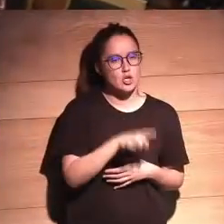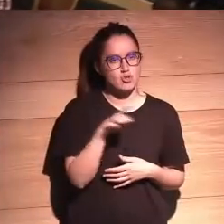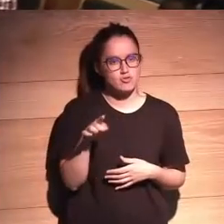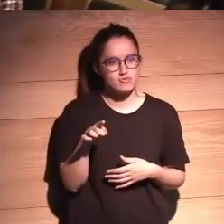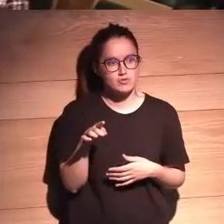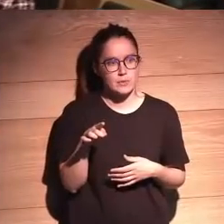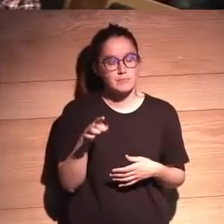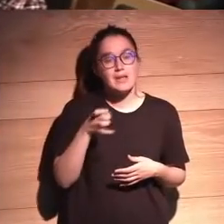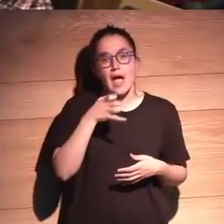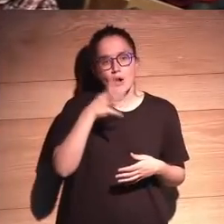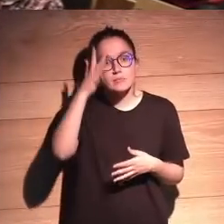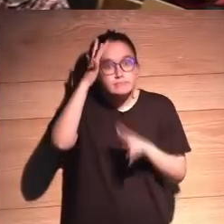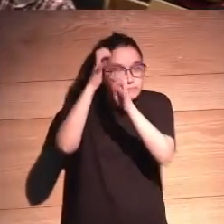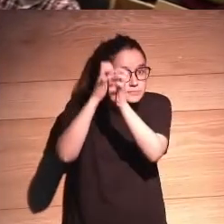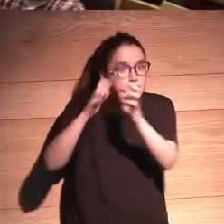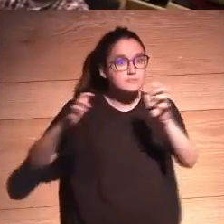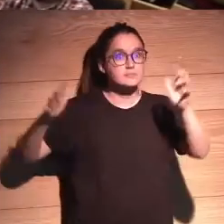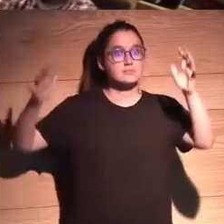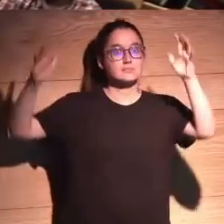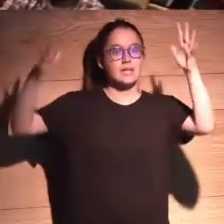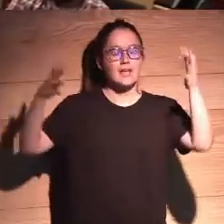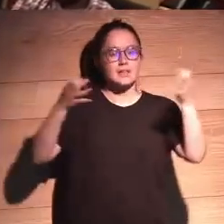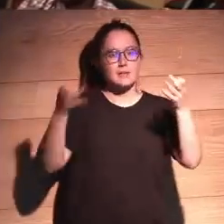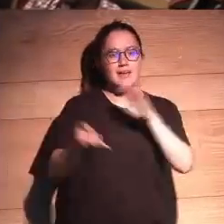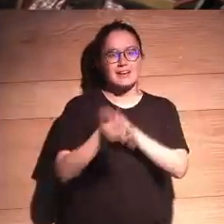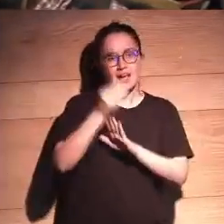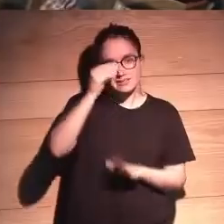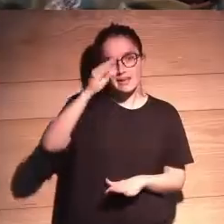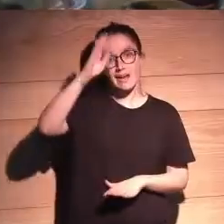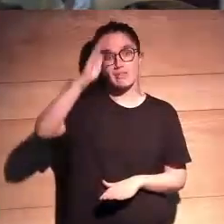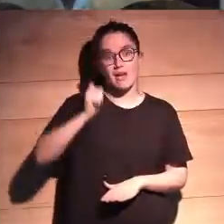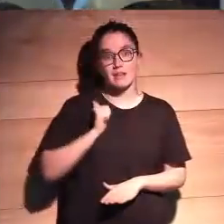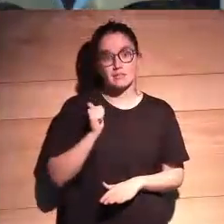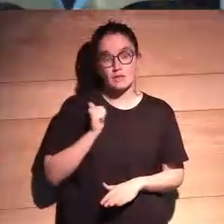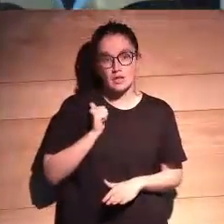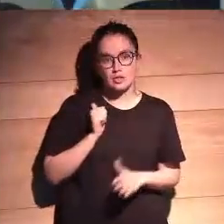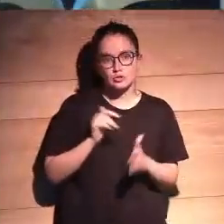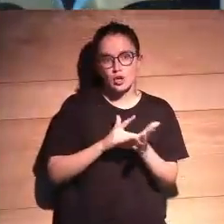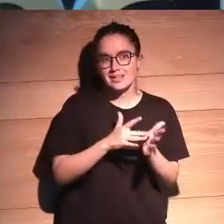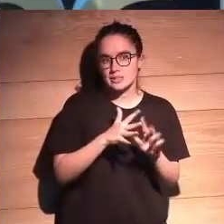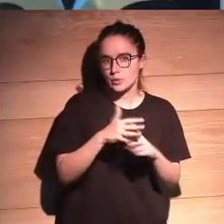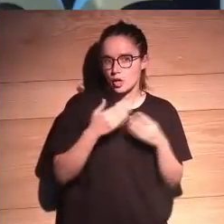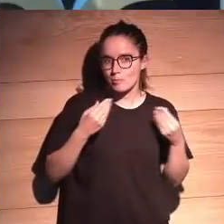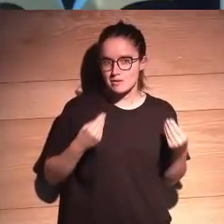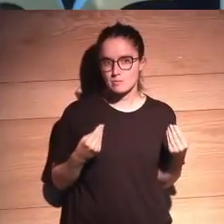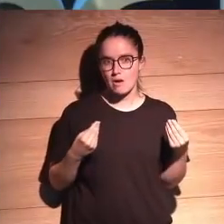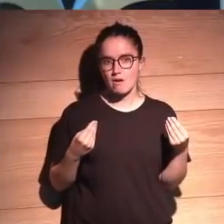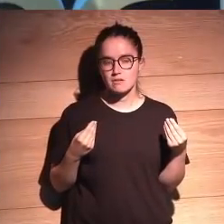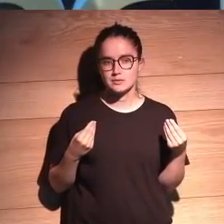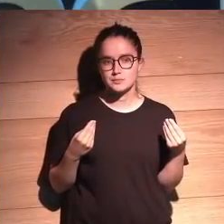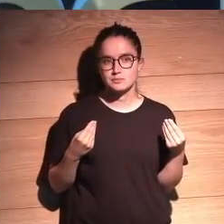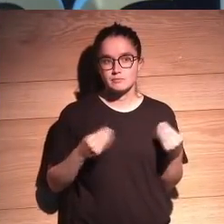Y ahora imaginemos que tenemos que hacer una inteligencia artificial y se da esta paradoja. Que